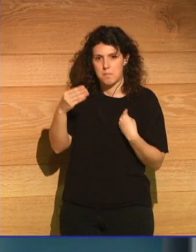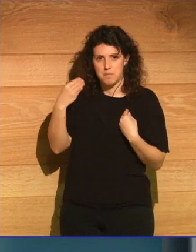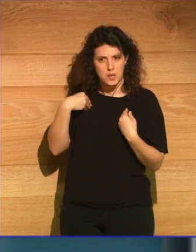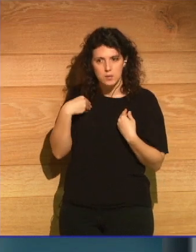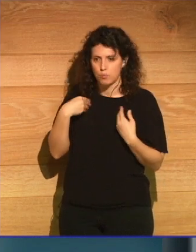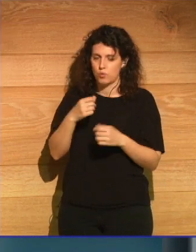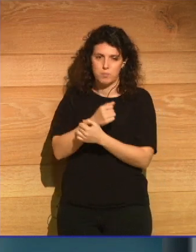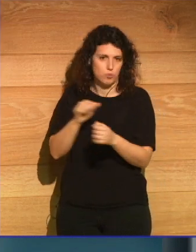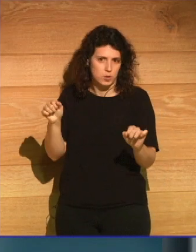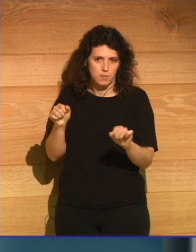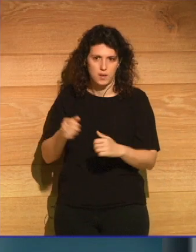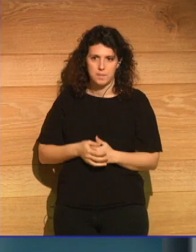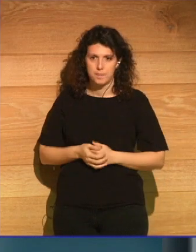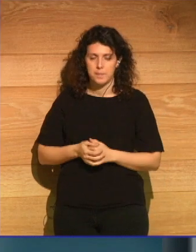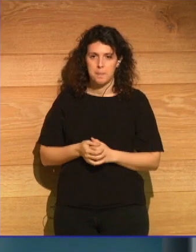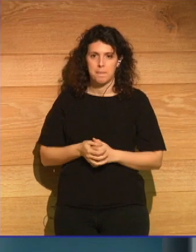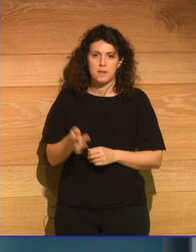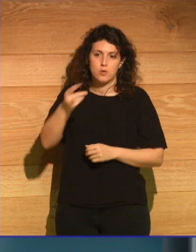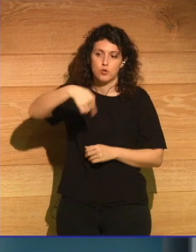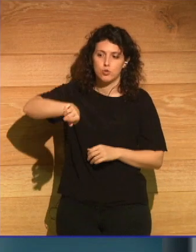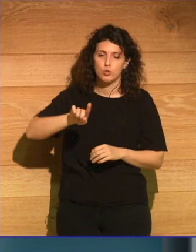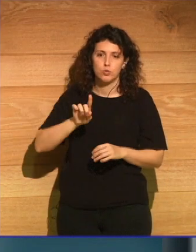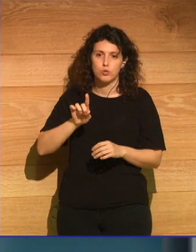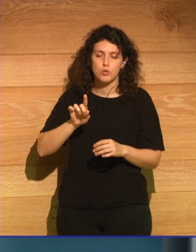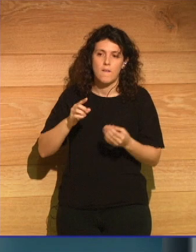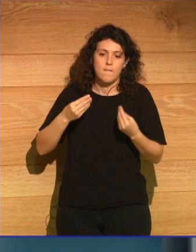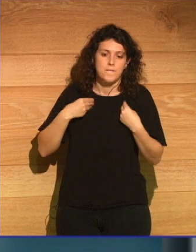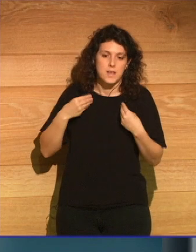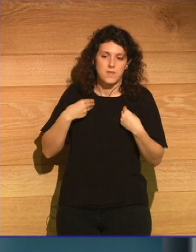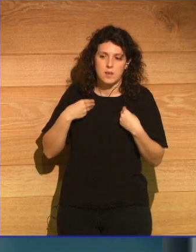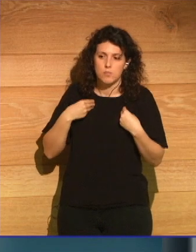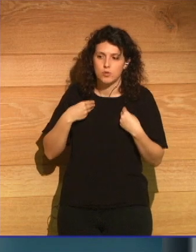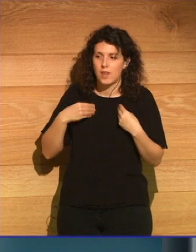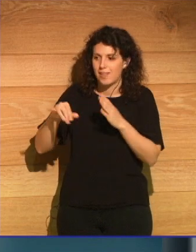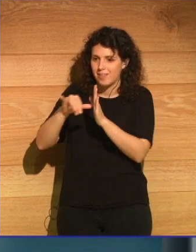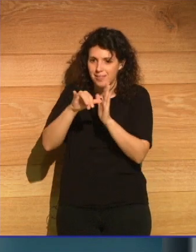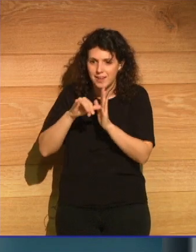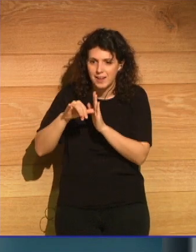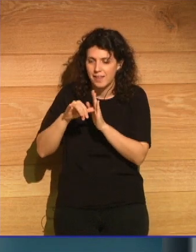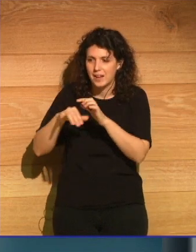viviendo alrededor de estas glándulas de medusa?